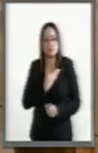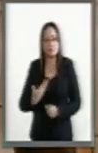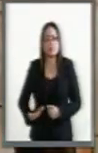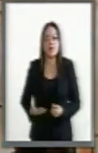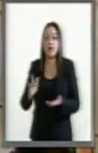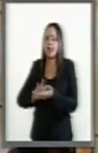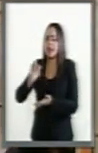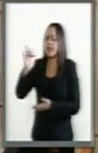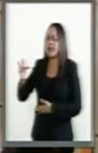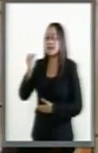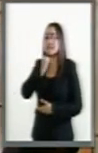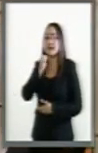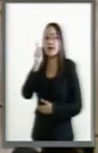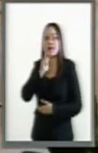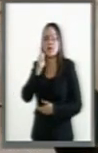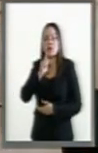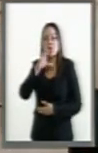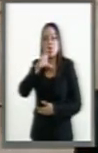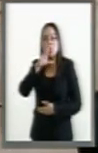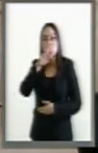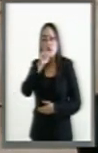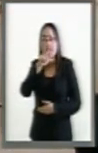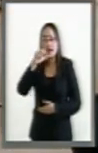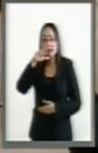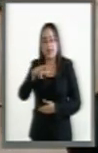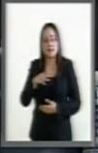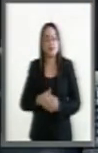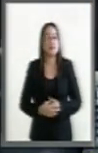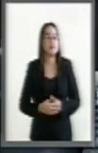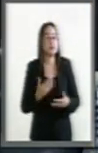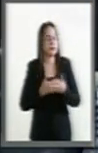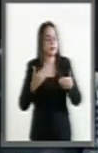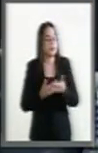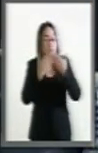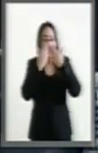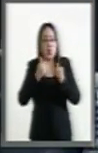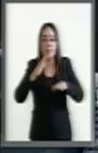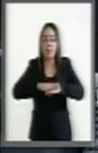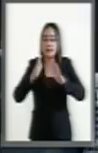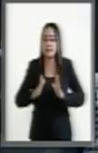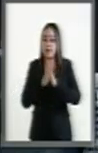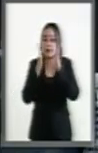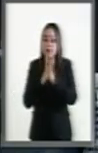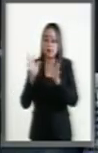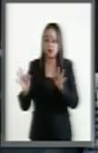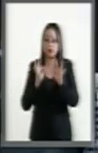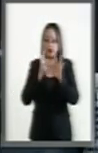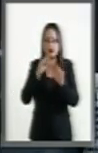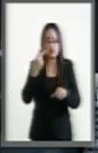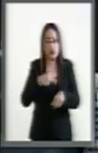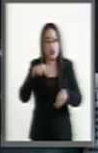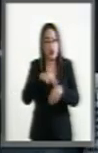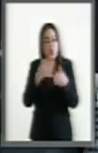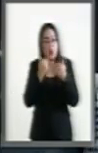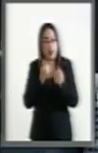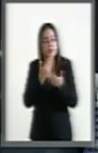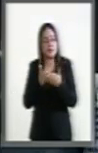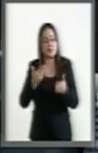Gracias, senadora Cuellar. En virtud de haberse agotado la lista de oradores, consulte la secretaría